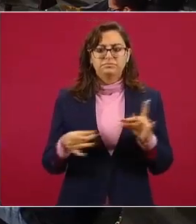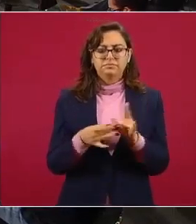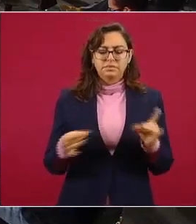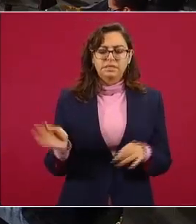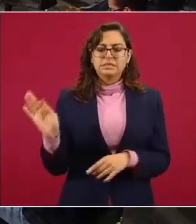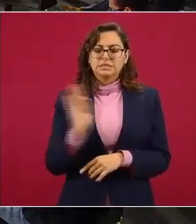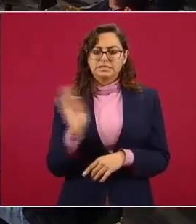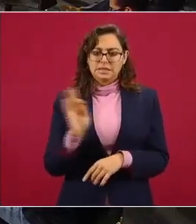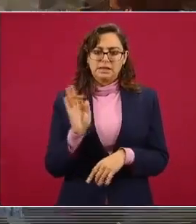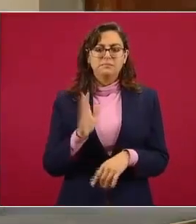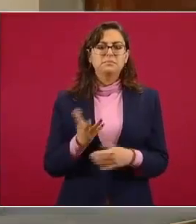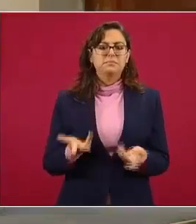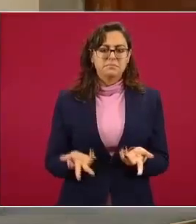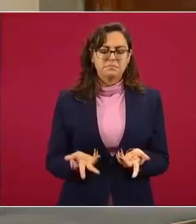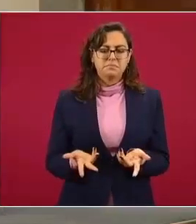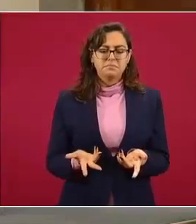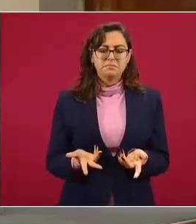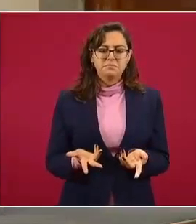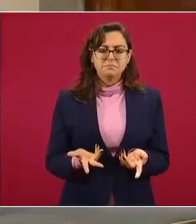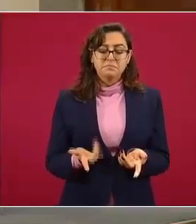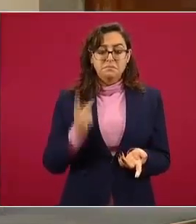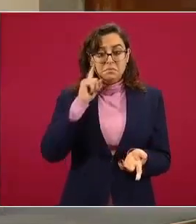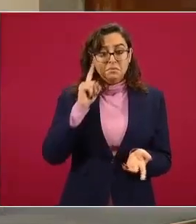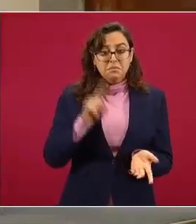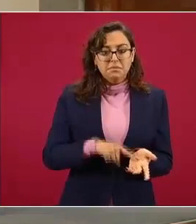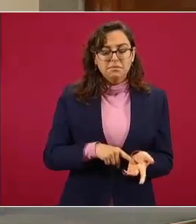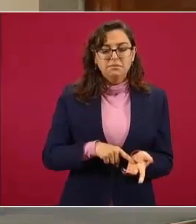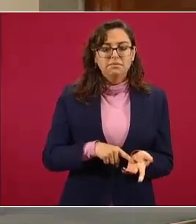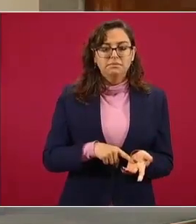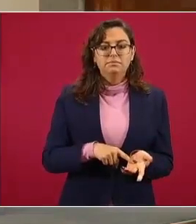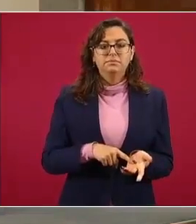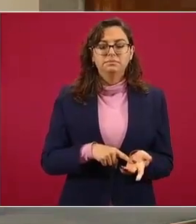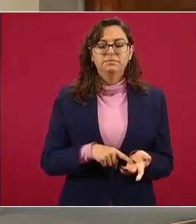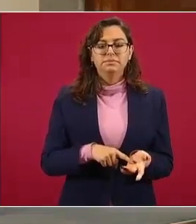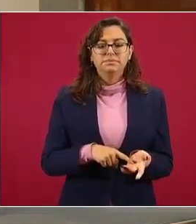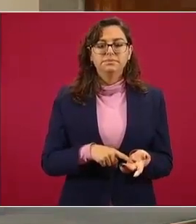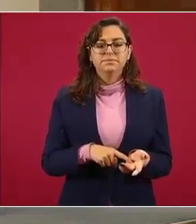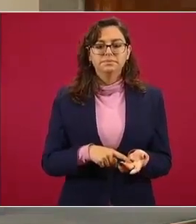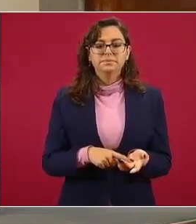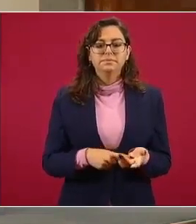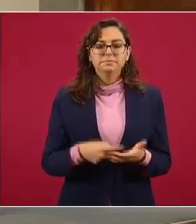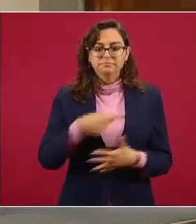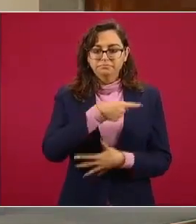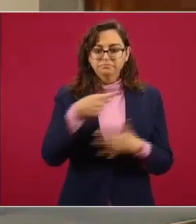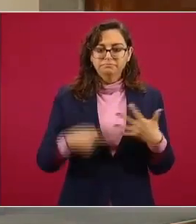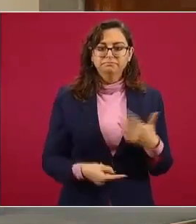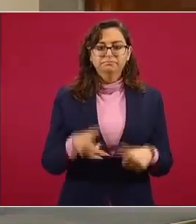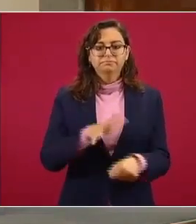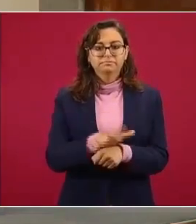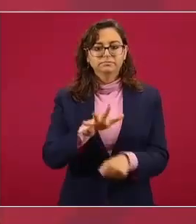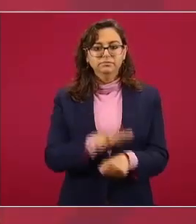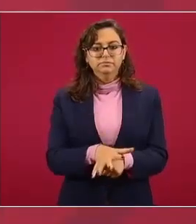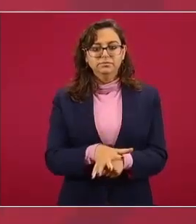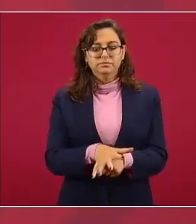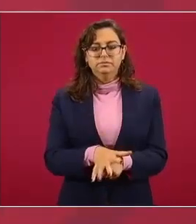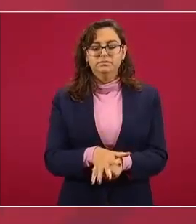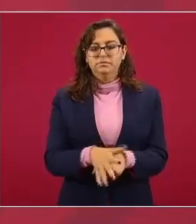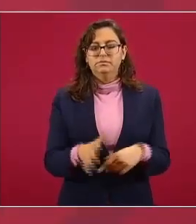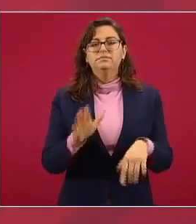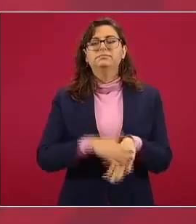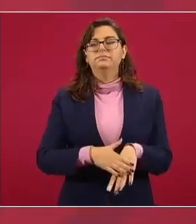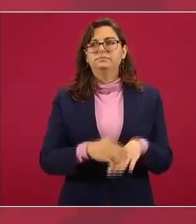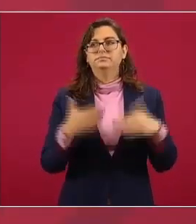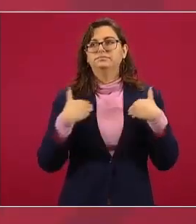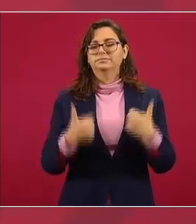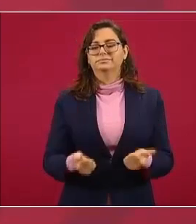también se va a tener elementos para comprender